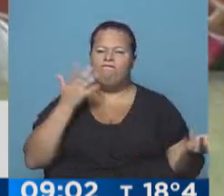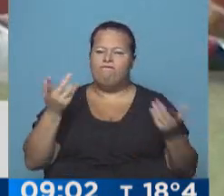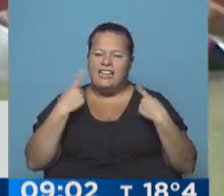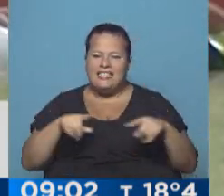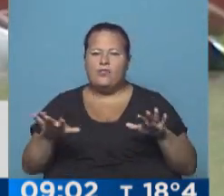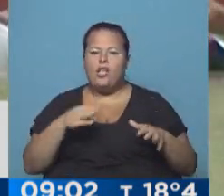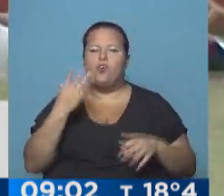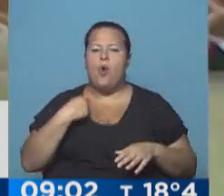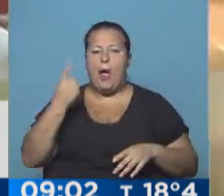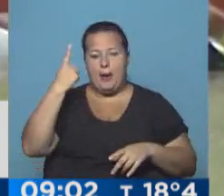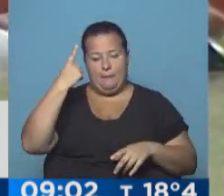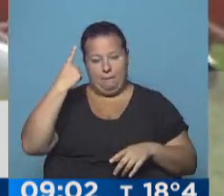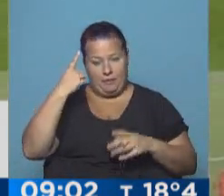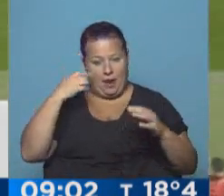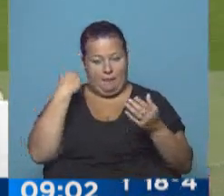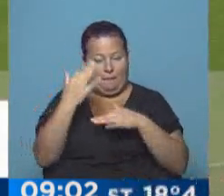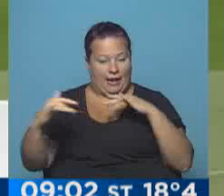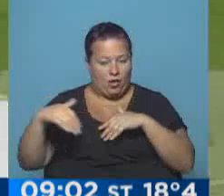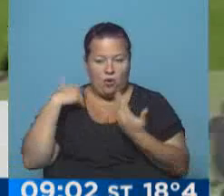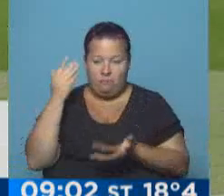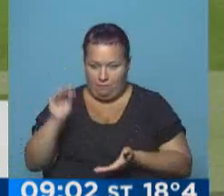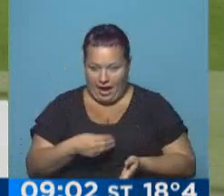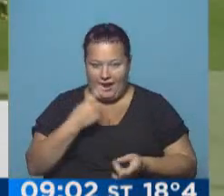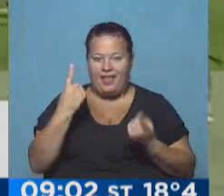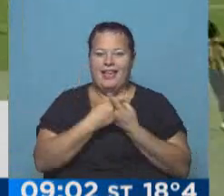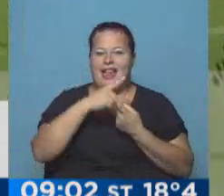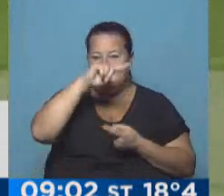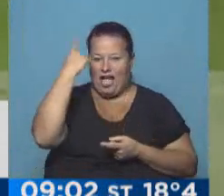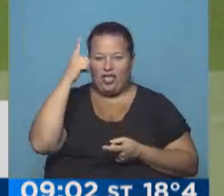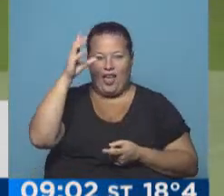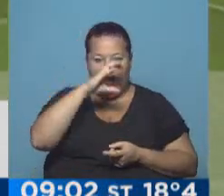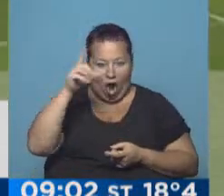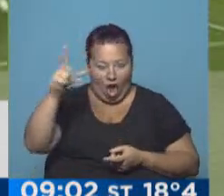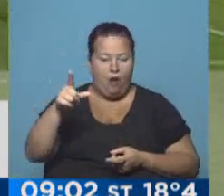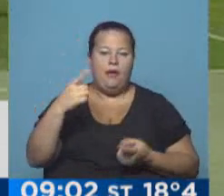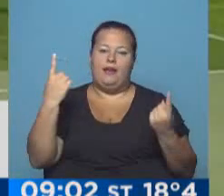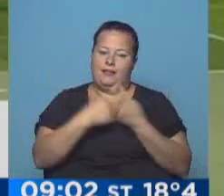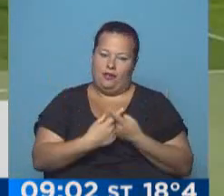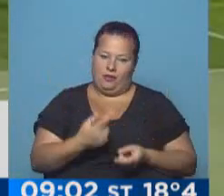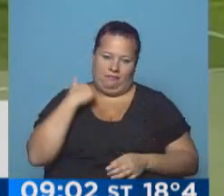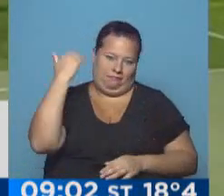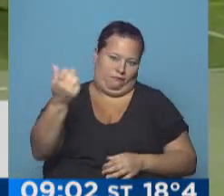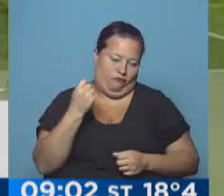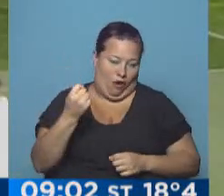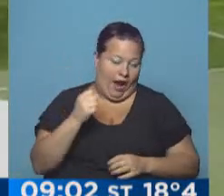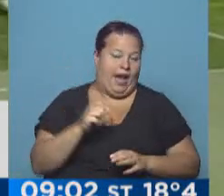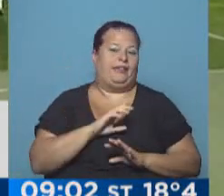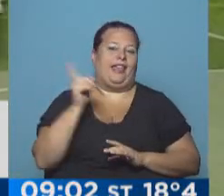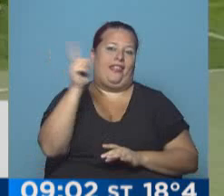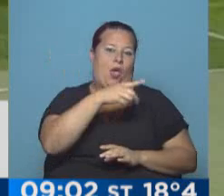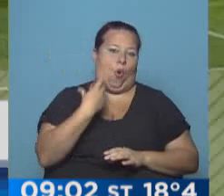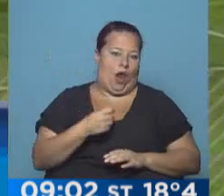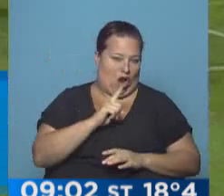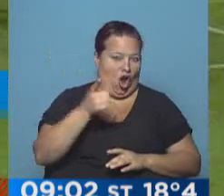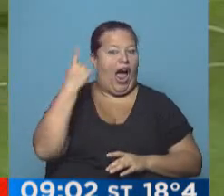panorama de Huracán que perdió en su primera presentación, ante Atlético Nacional de Medellín, un rival netamente superior, no solo a Huracán.